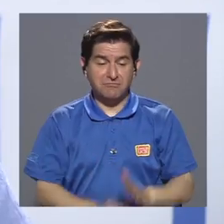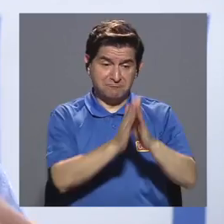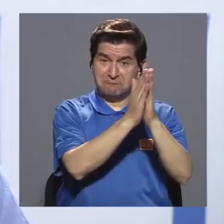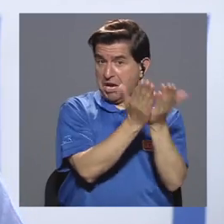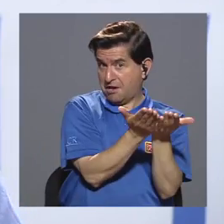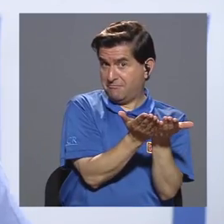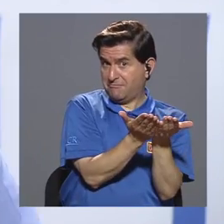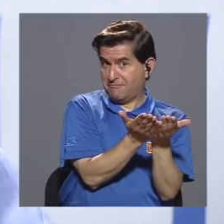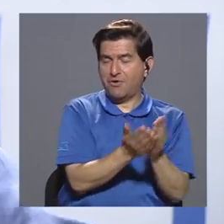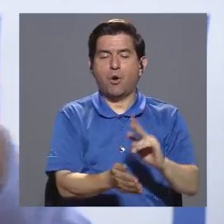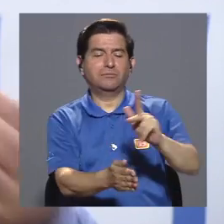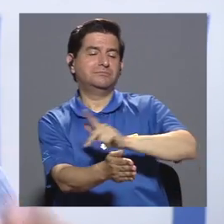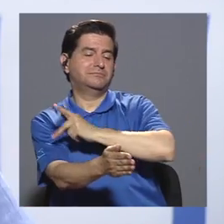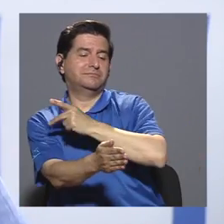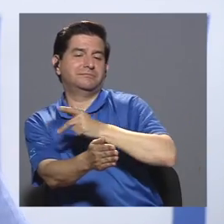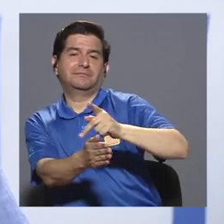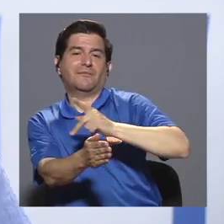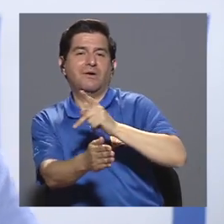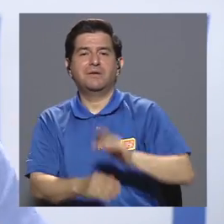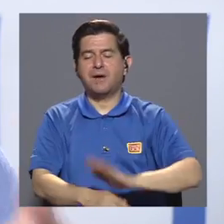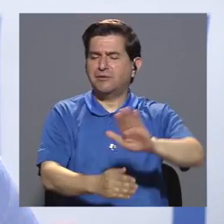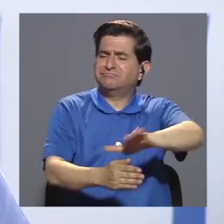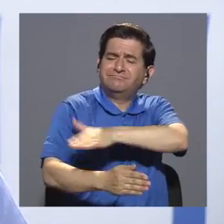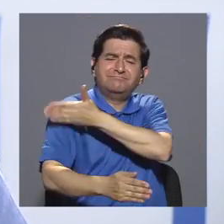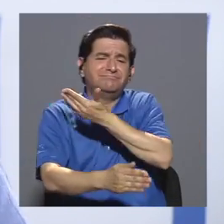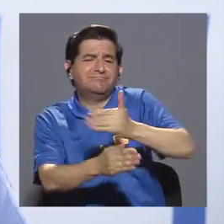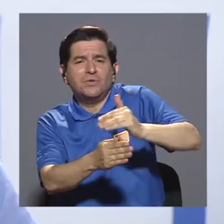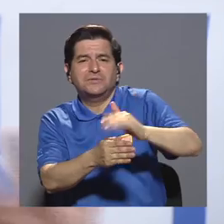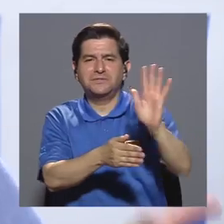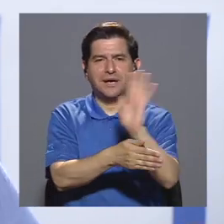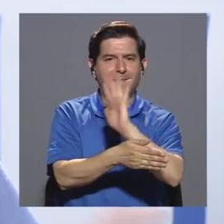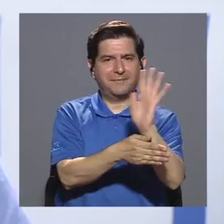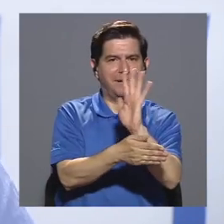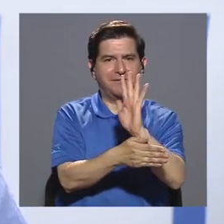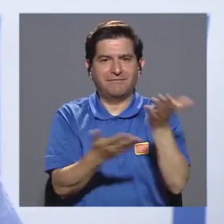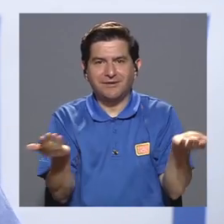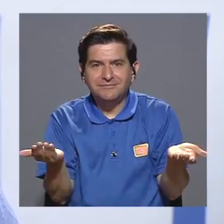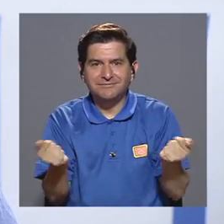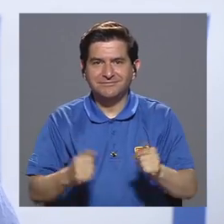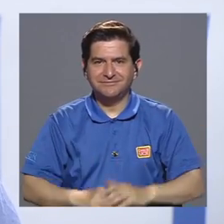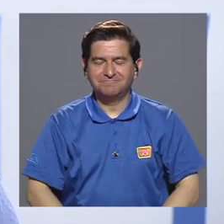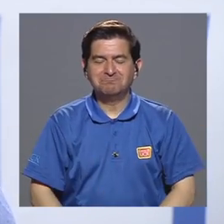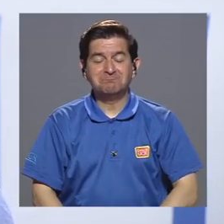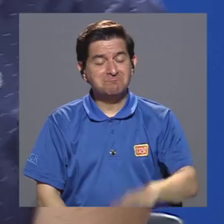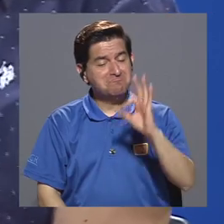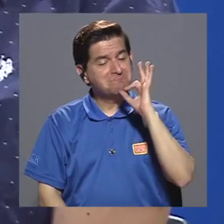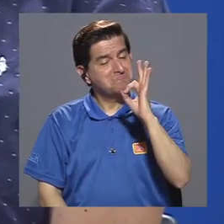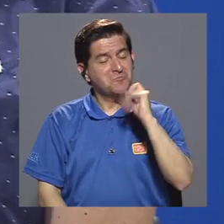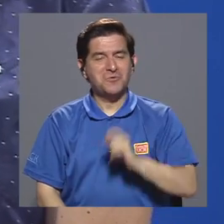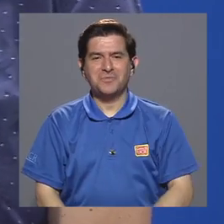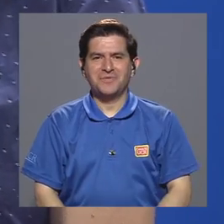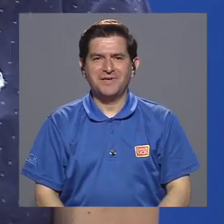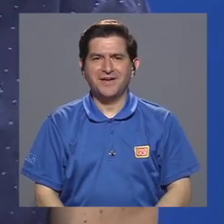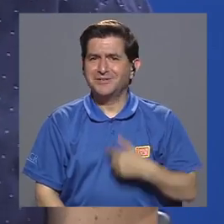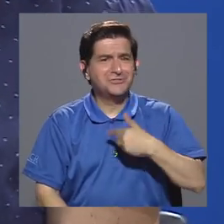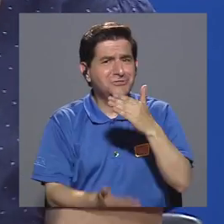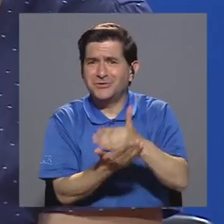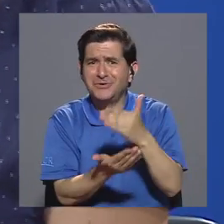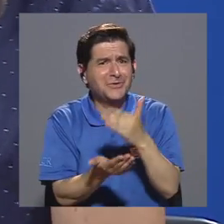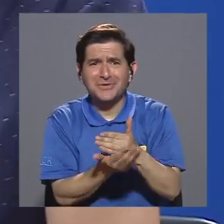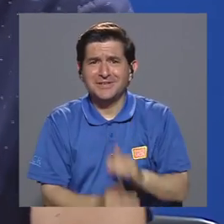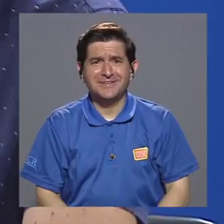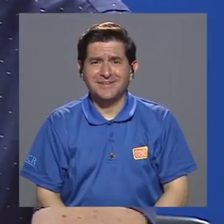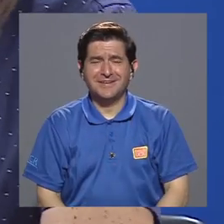Un libro, un poema, música, una película. Muy bien, Rolando. Casi no lo he